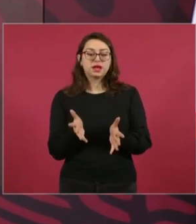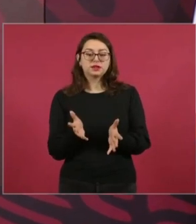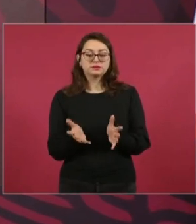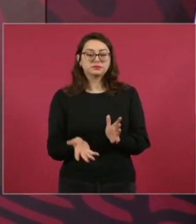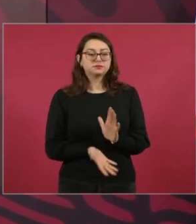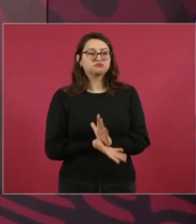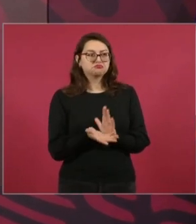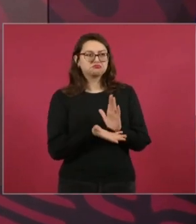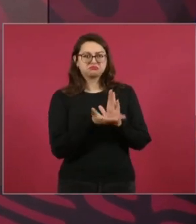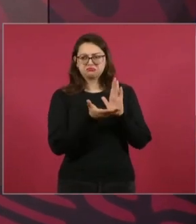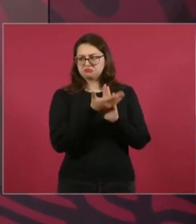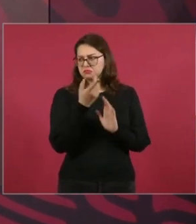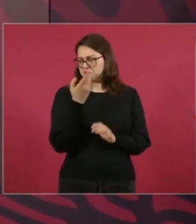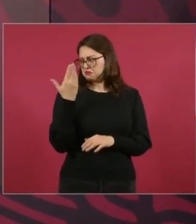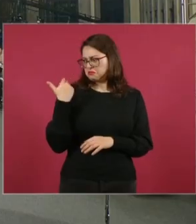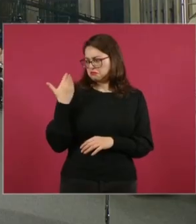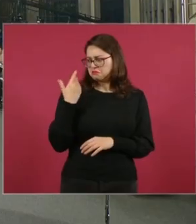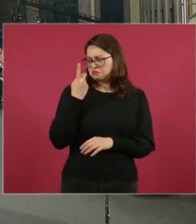terminó.